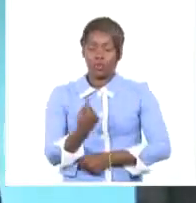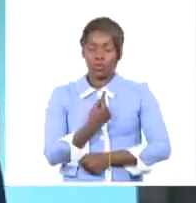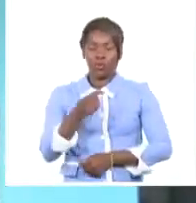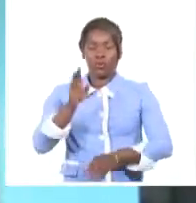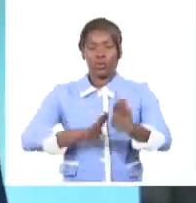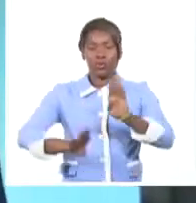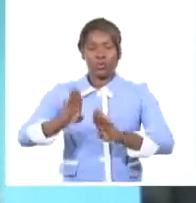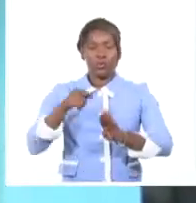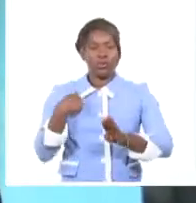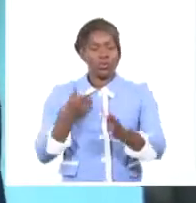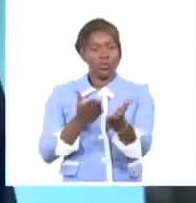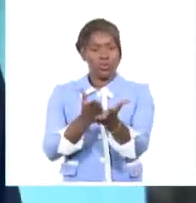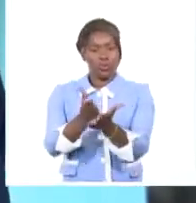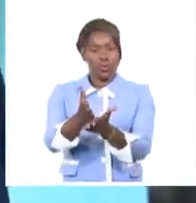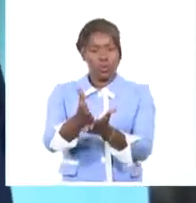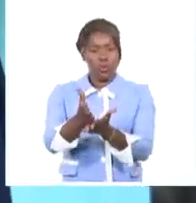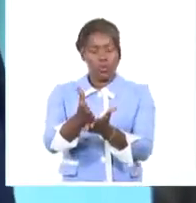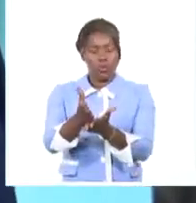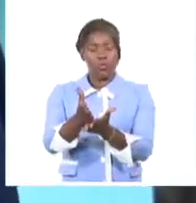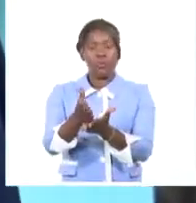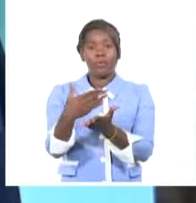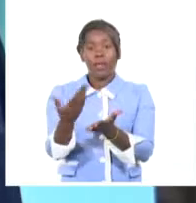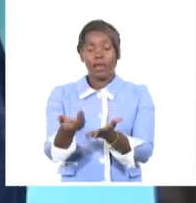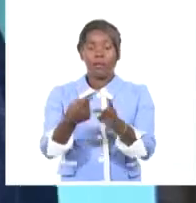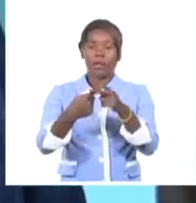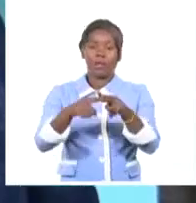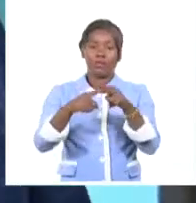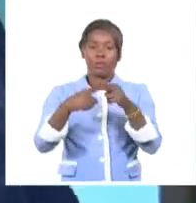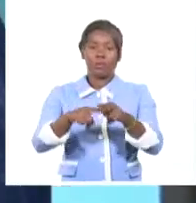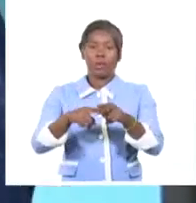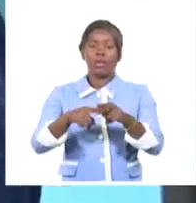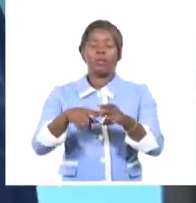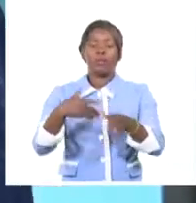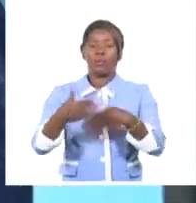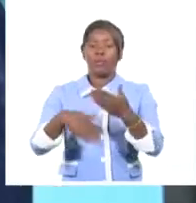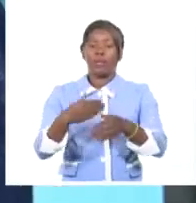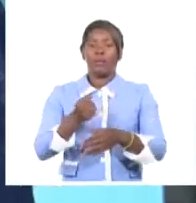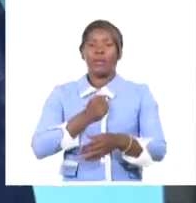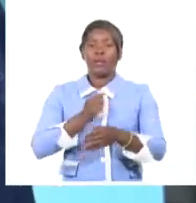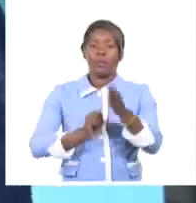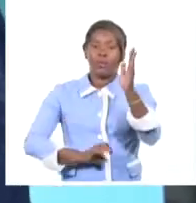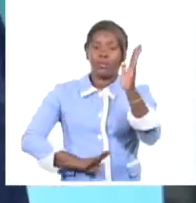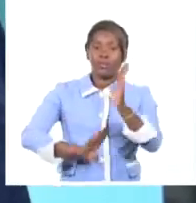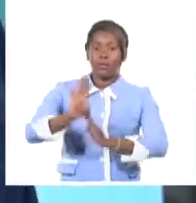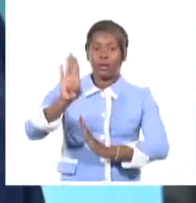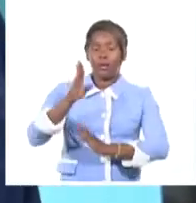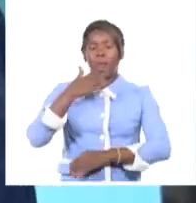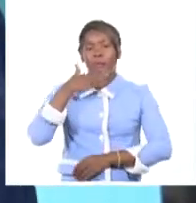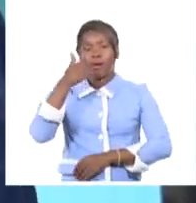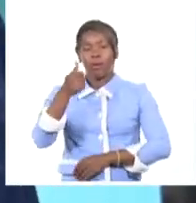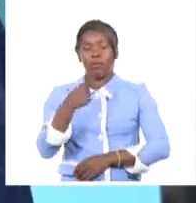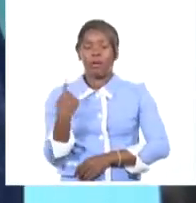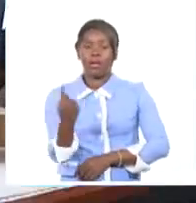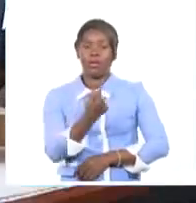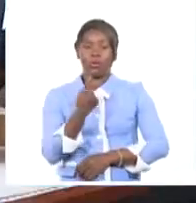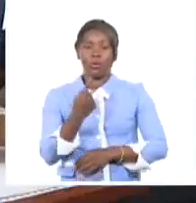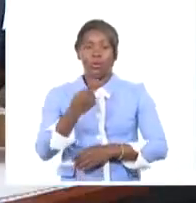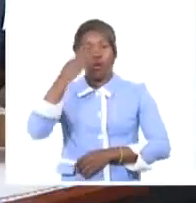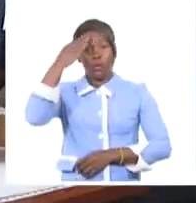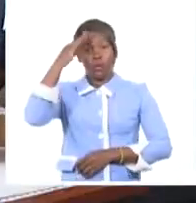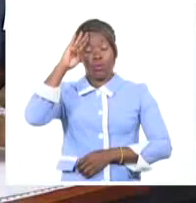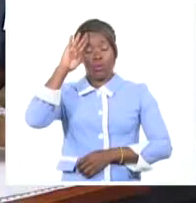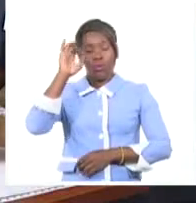Seguiremos adelante hasta resolver todos estos problemas y lograr esa prosperidad que queremos que tenga la población.